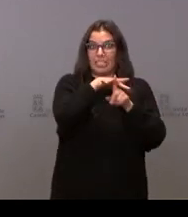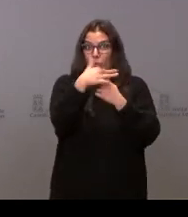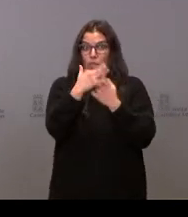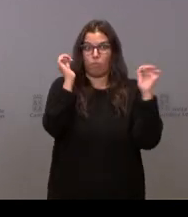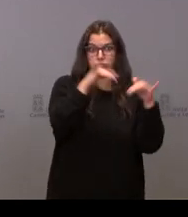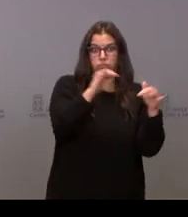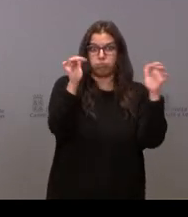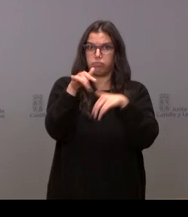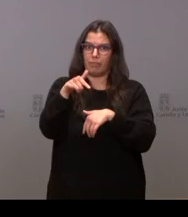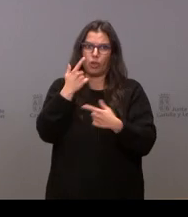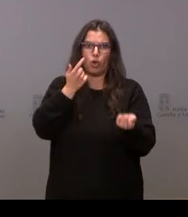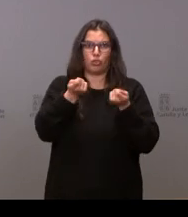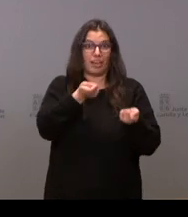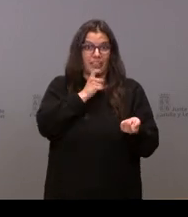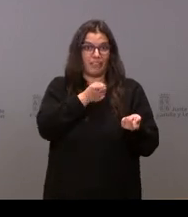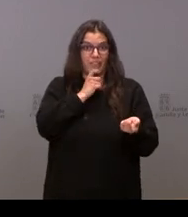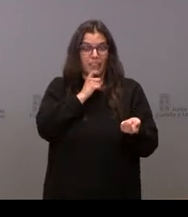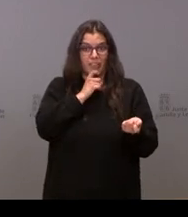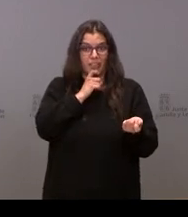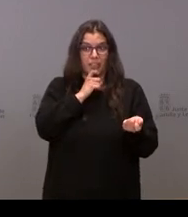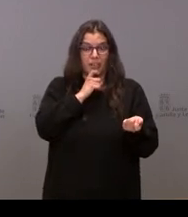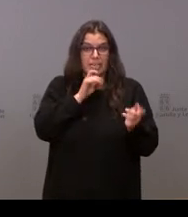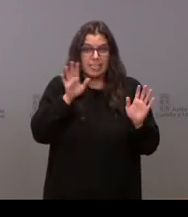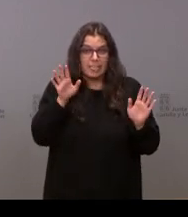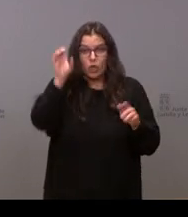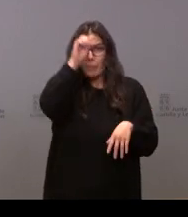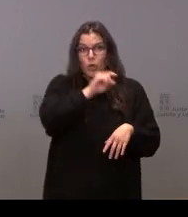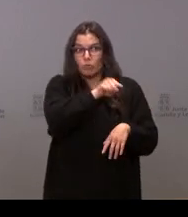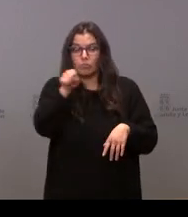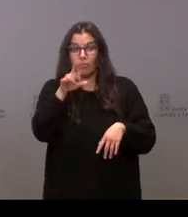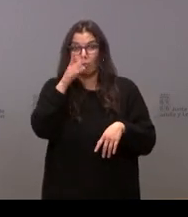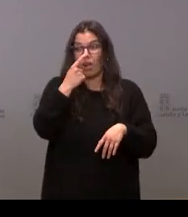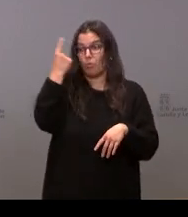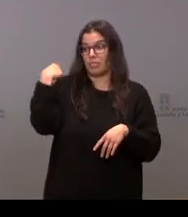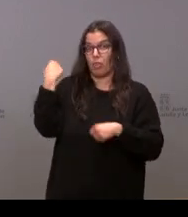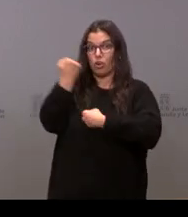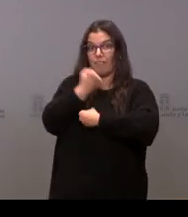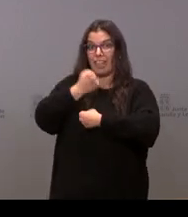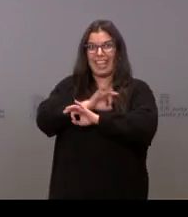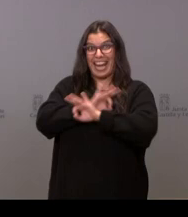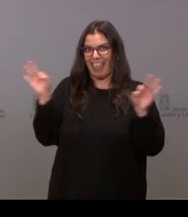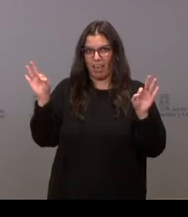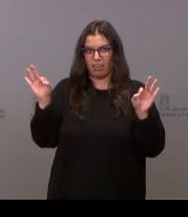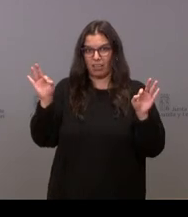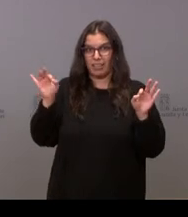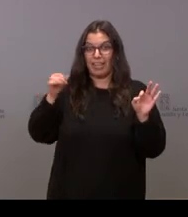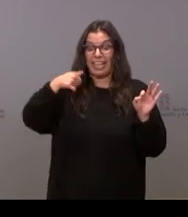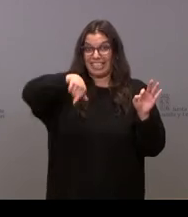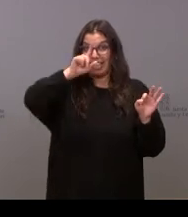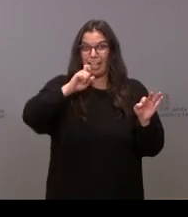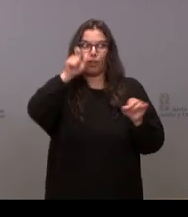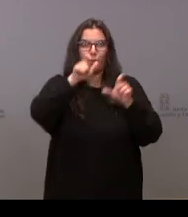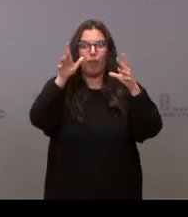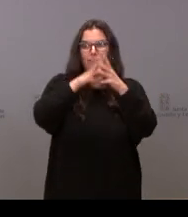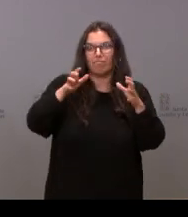yo creo que muy difíciles de controlar, no sé qué opinan al respecto, venimos de unas Navidades en las que no hubo nada y bueno, pues estas Navidades la gente